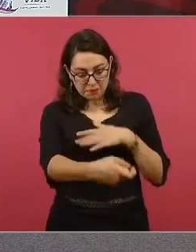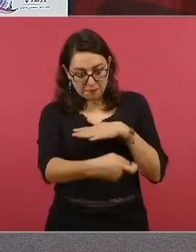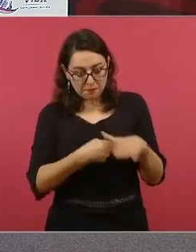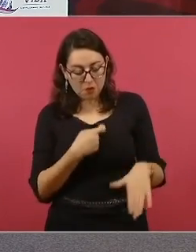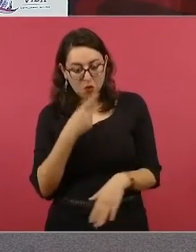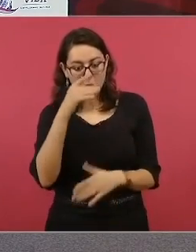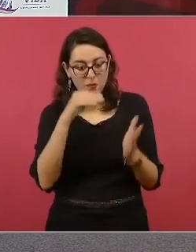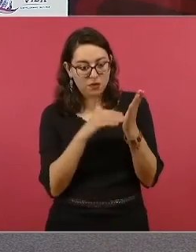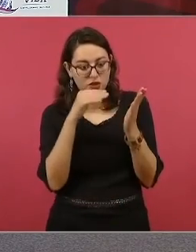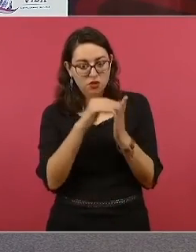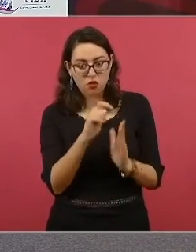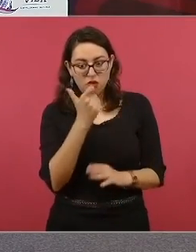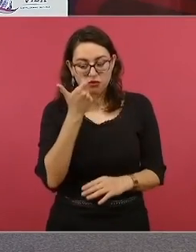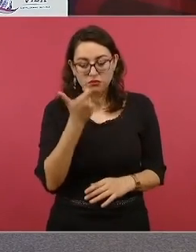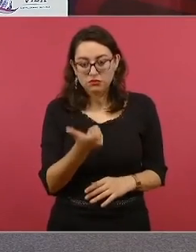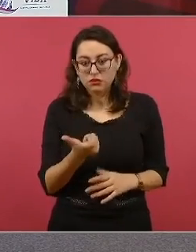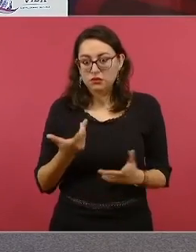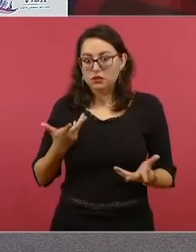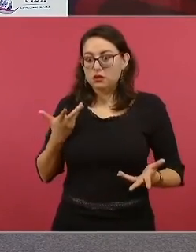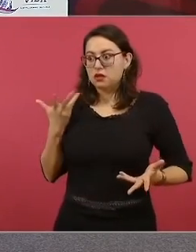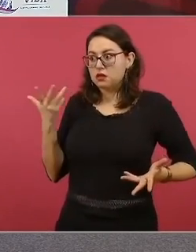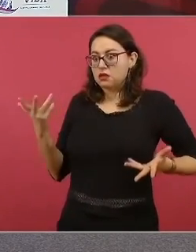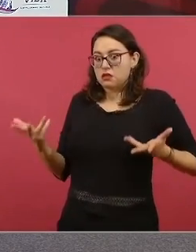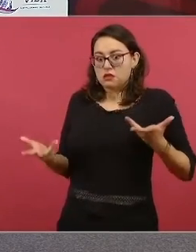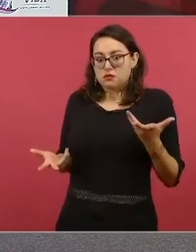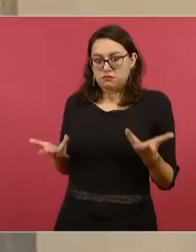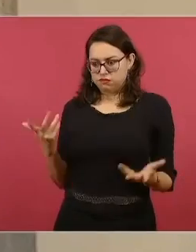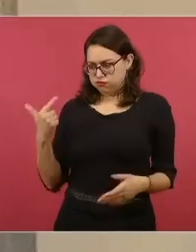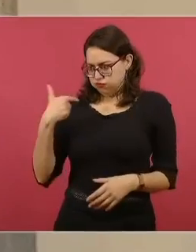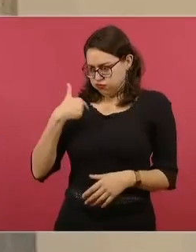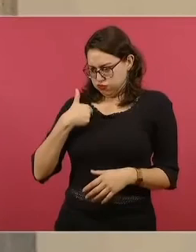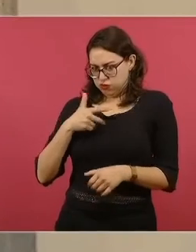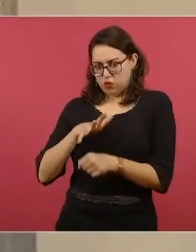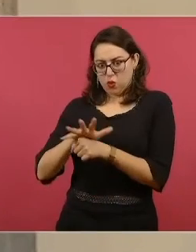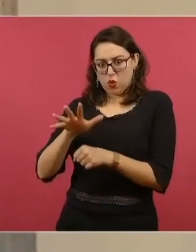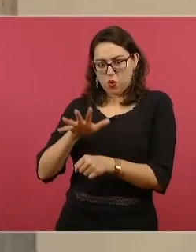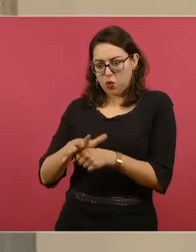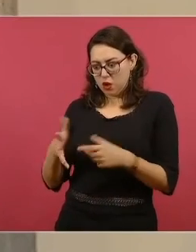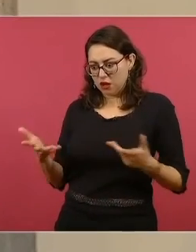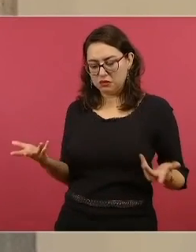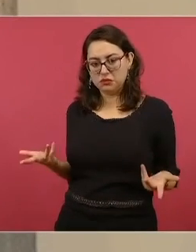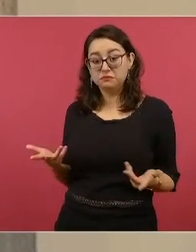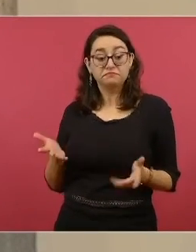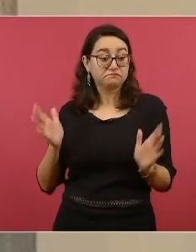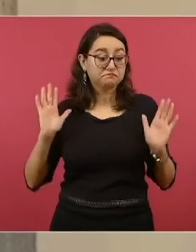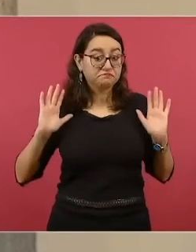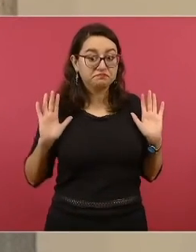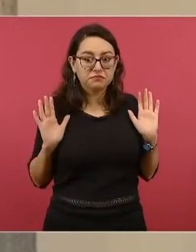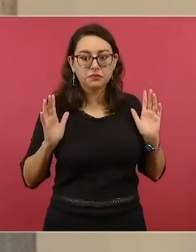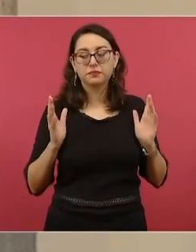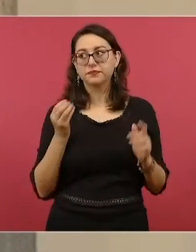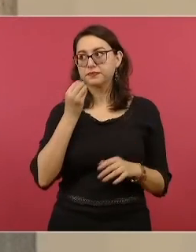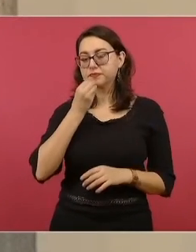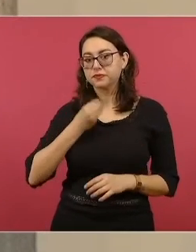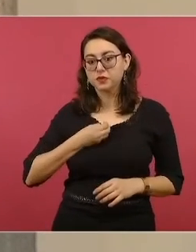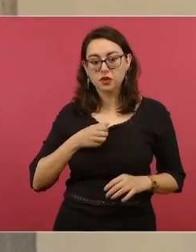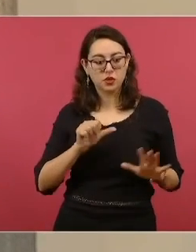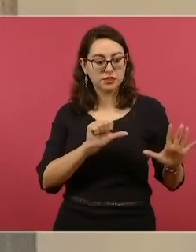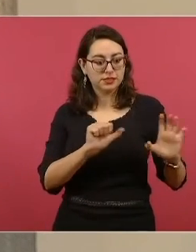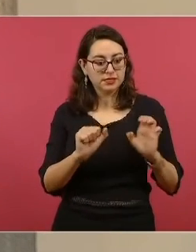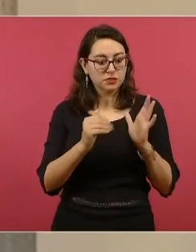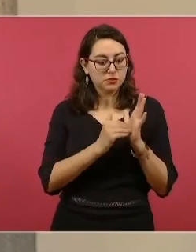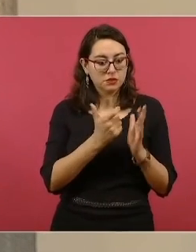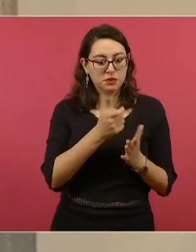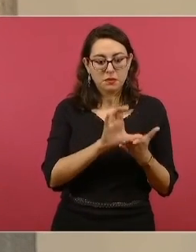La víctima pues no había cometido delito alguno, entregó seiscientos mil pesos. Después el restante, todo esto